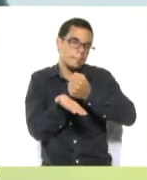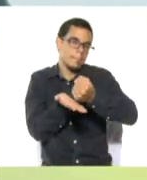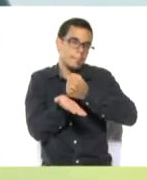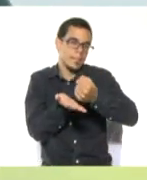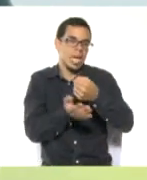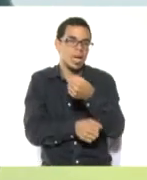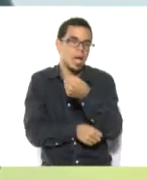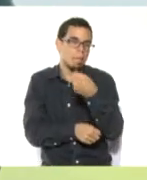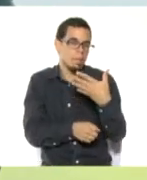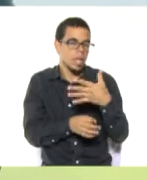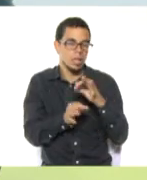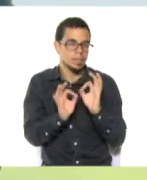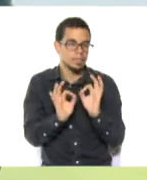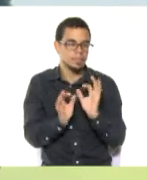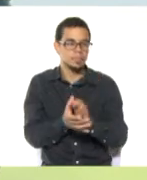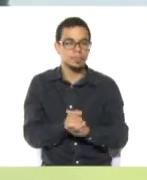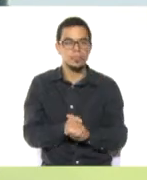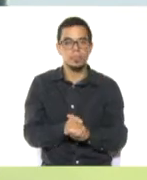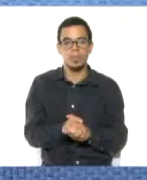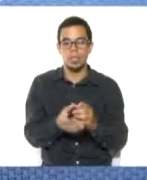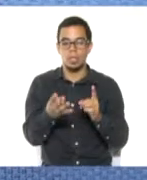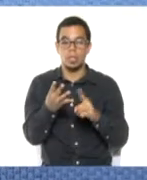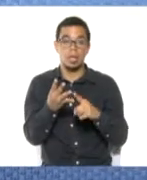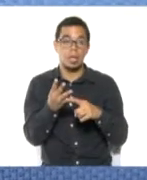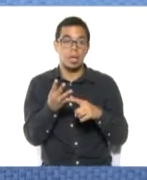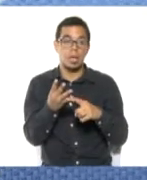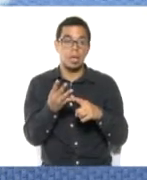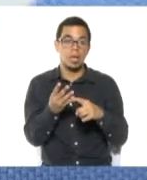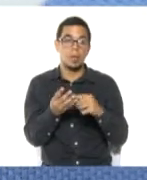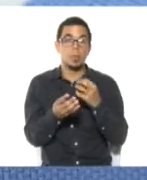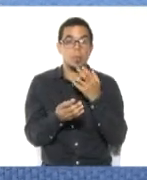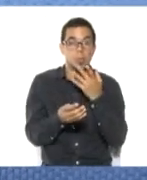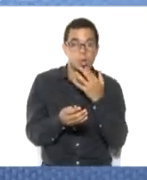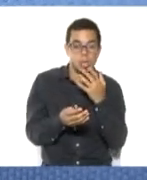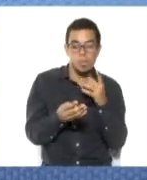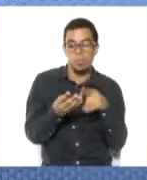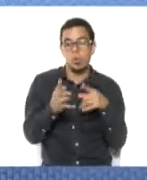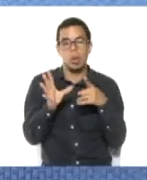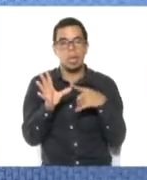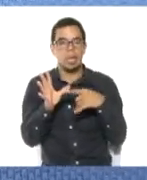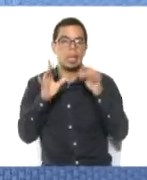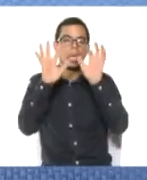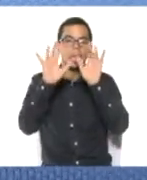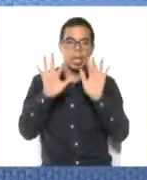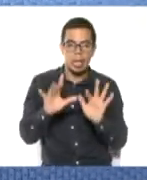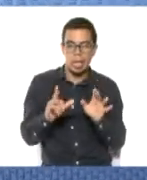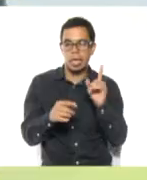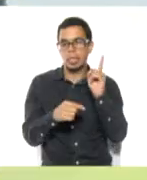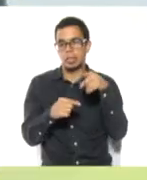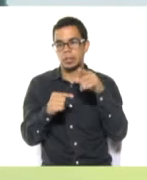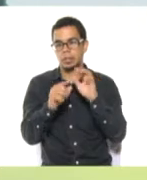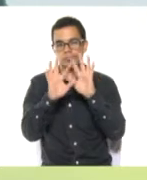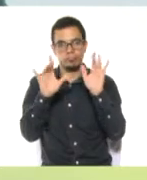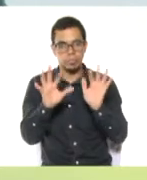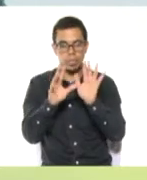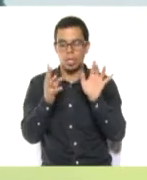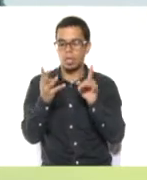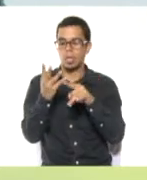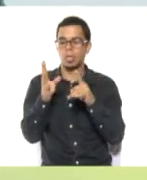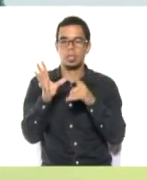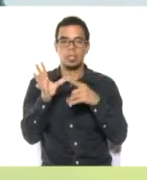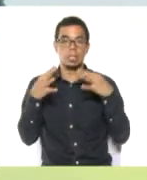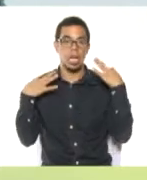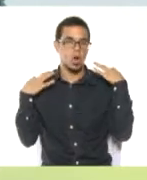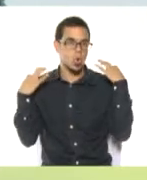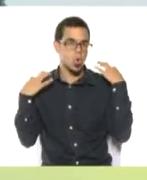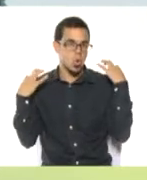También en casa, si tenemos algún otro material como escarcha, trozos de tela, recortes de algún material que